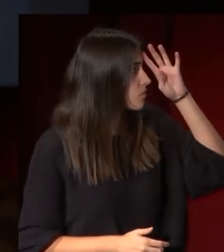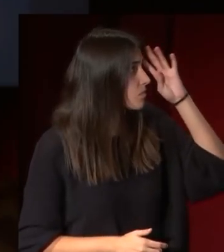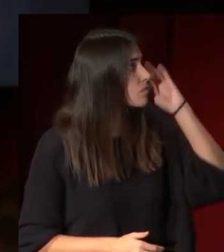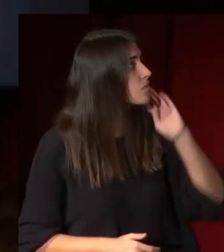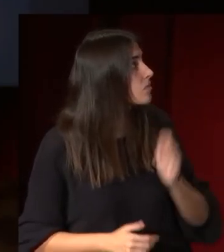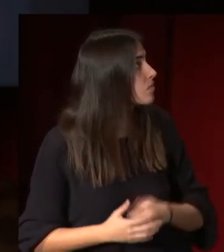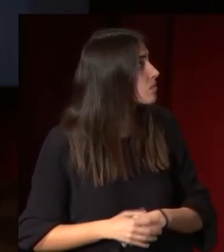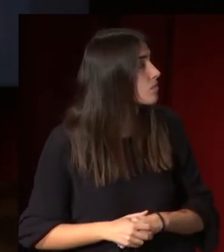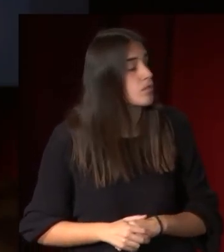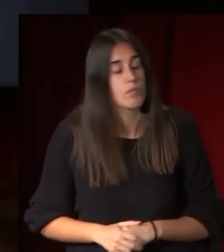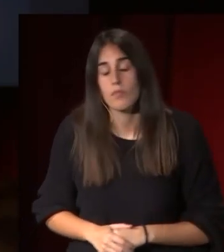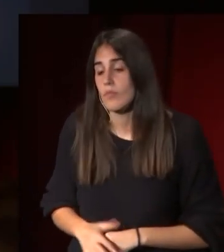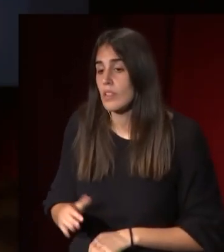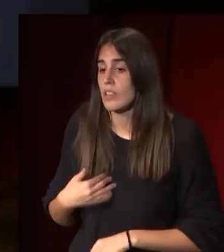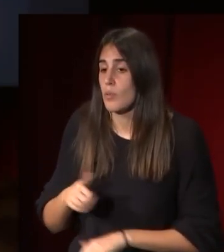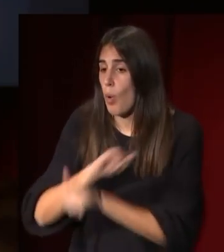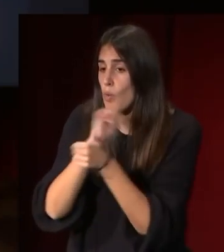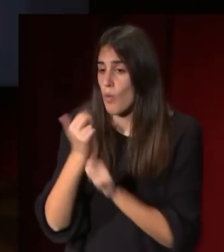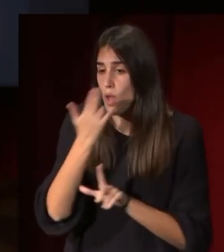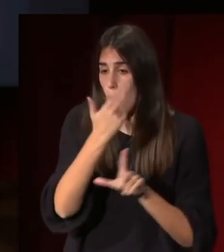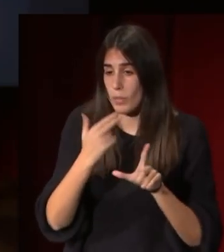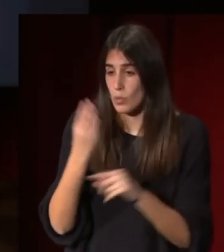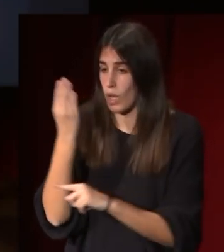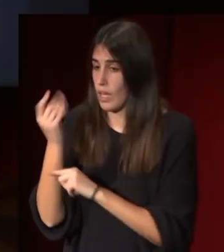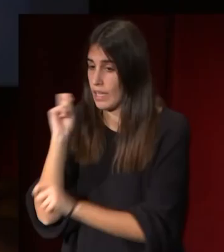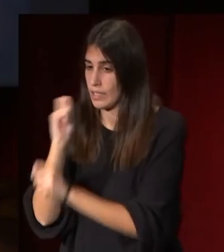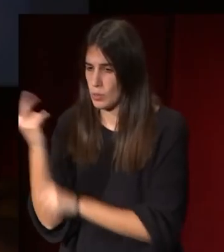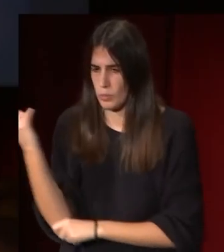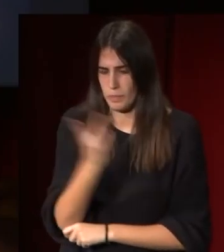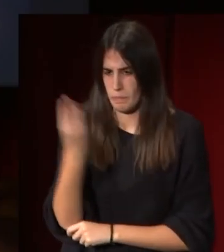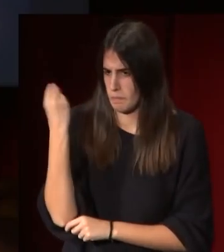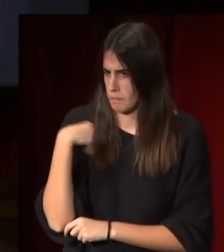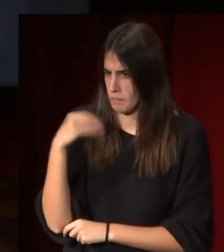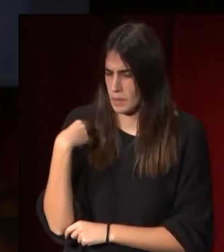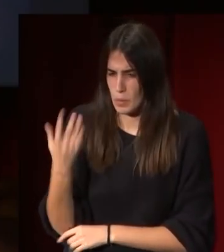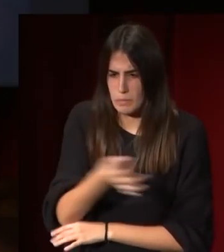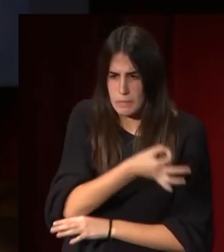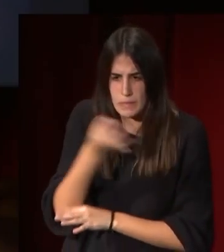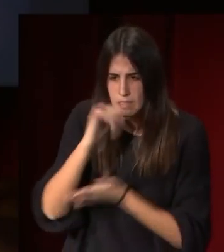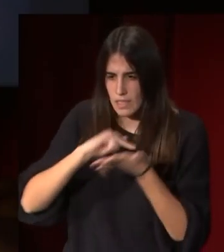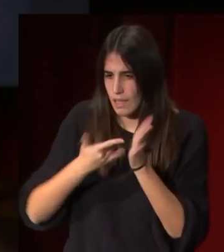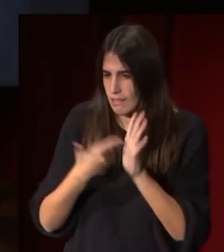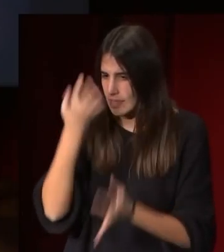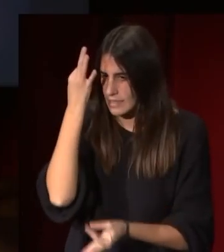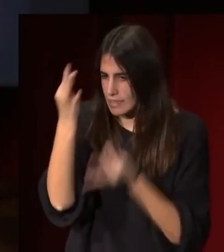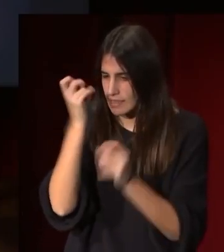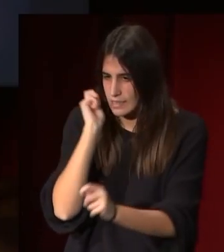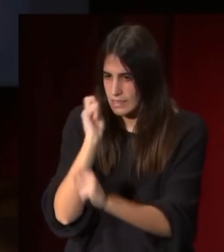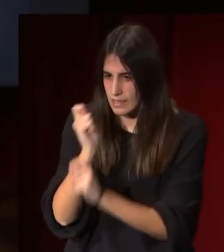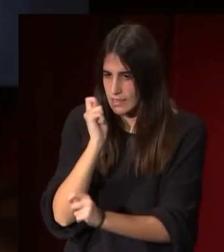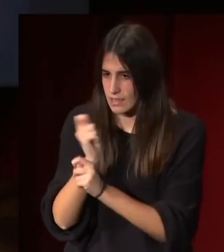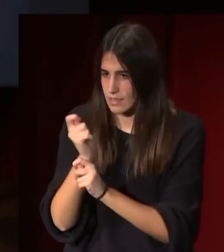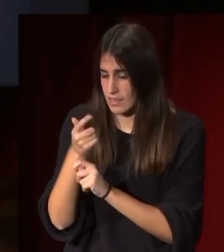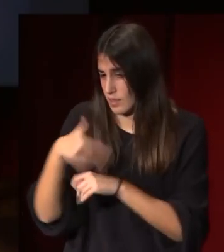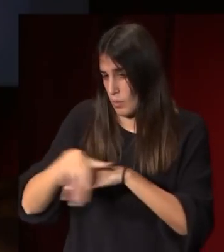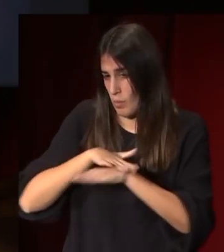mismo modelo que se aplica en pintura con esa perfección técnica con la que está trabajando y que ya será parte